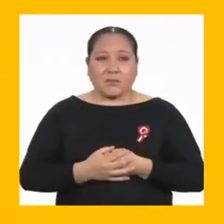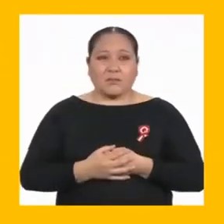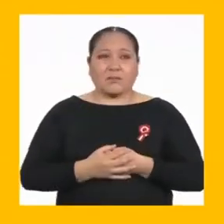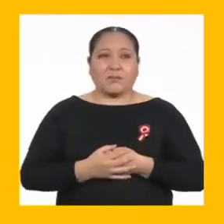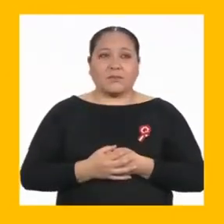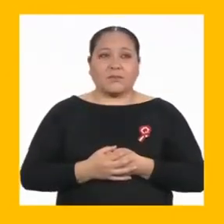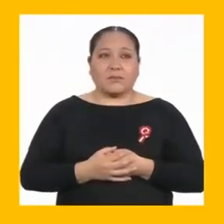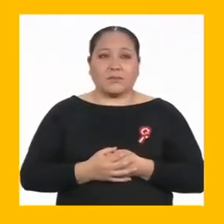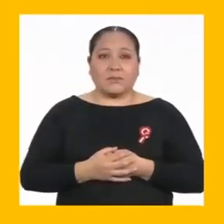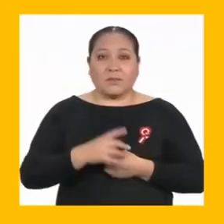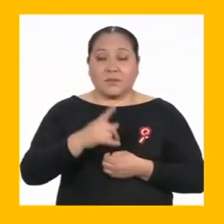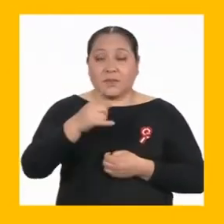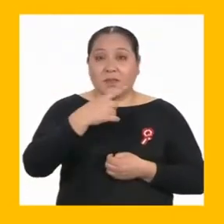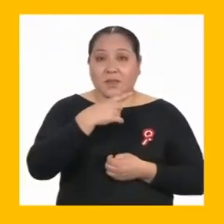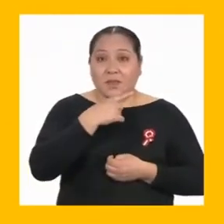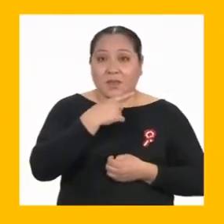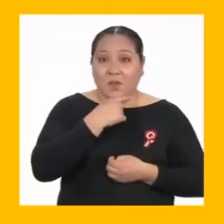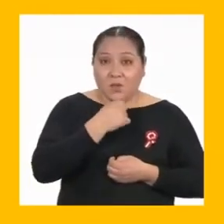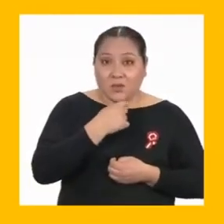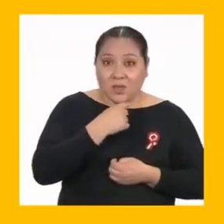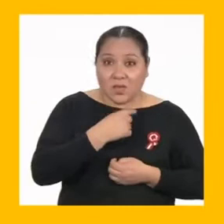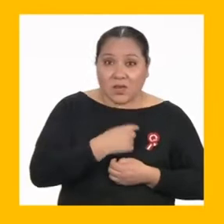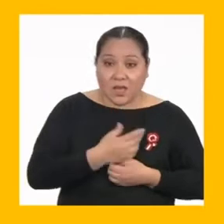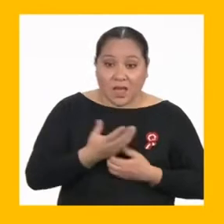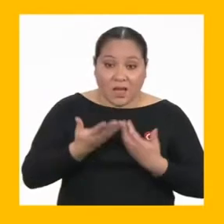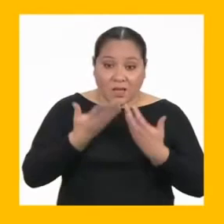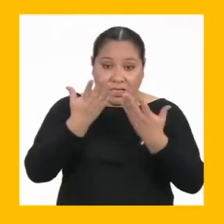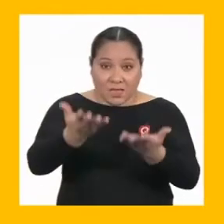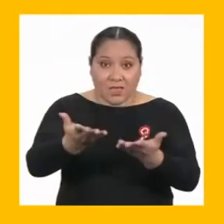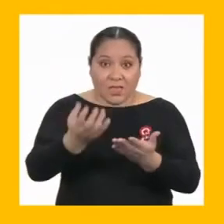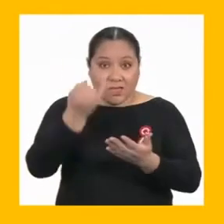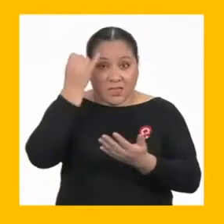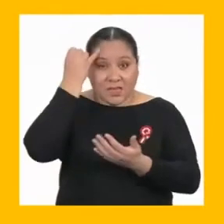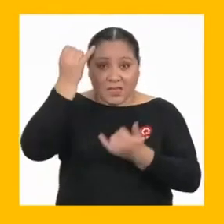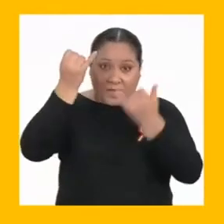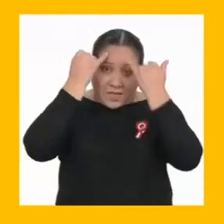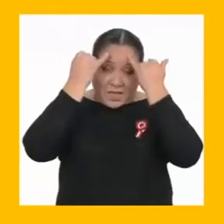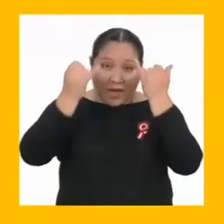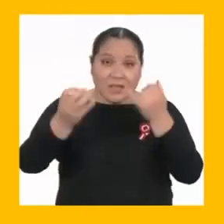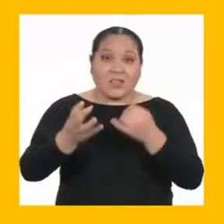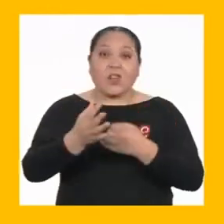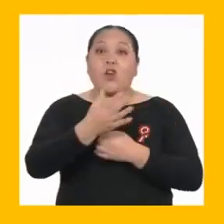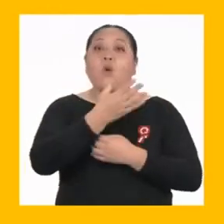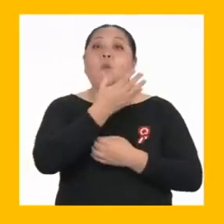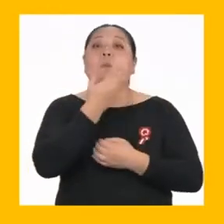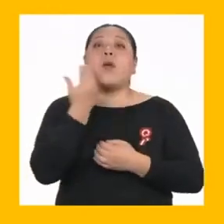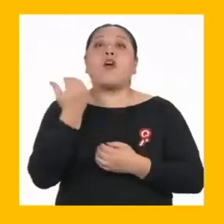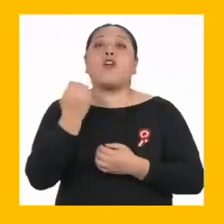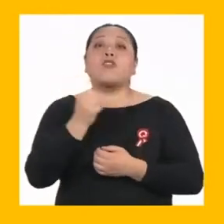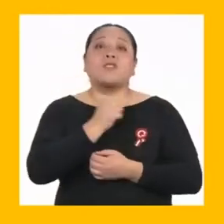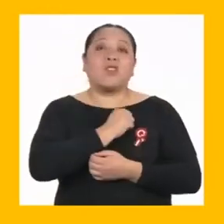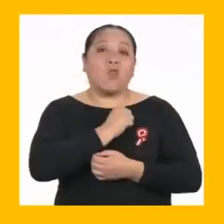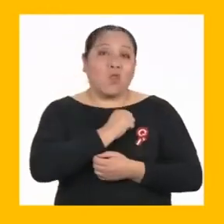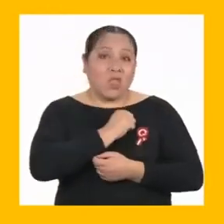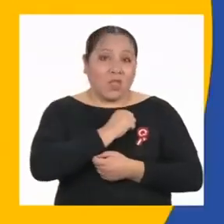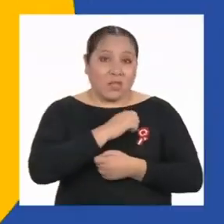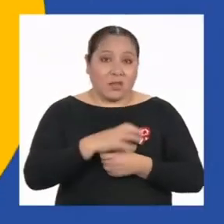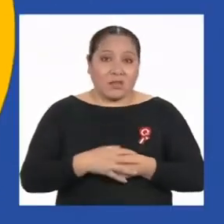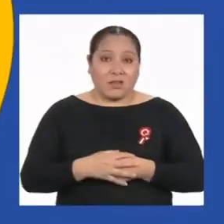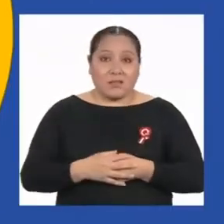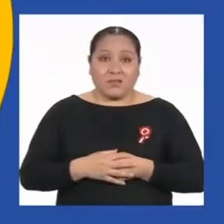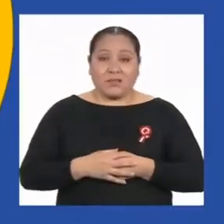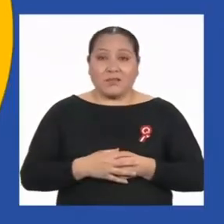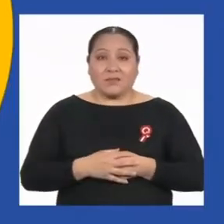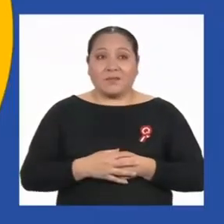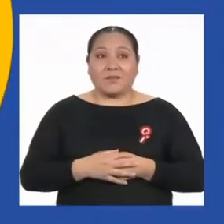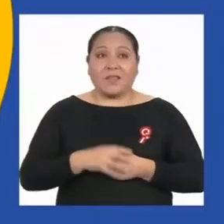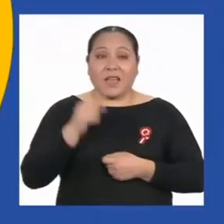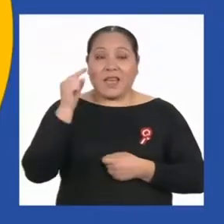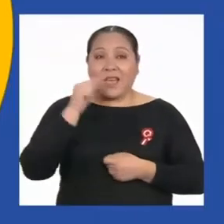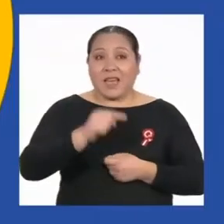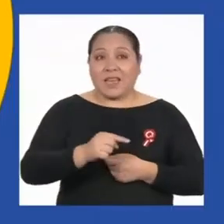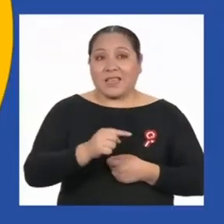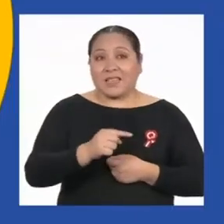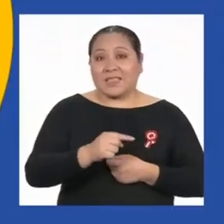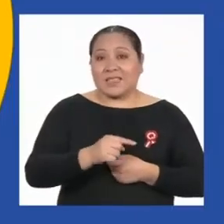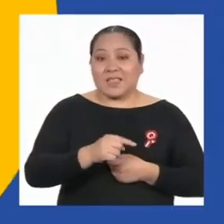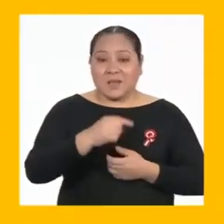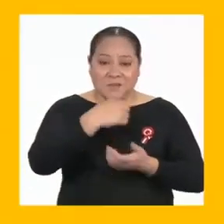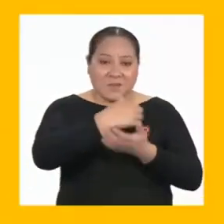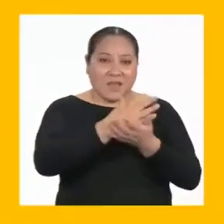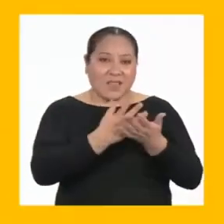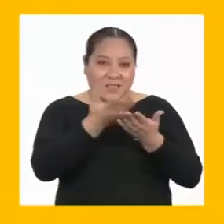¿Te gustaría recibir ideas sobre cómo sobrellevar mejor la secundaria? Entonces, este segmento es para ti.